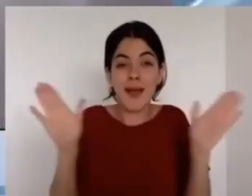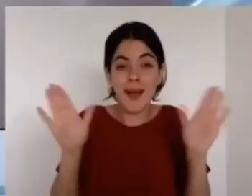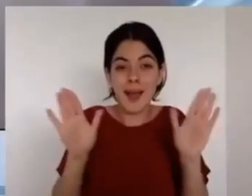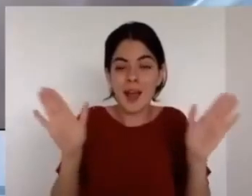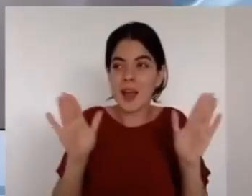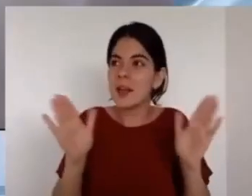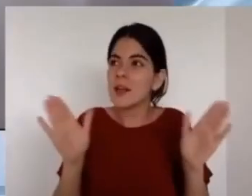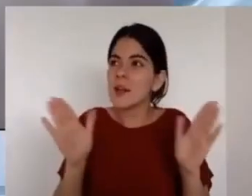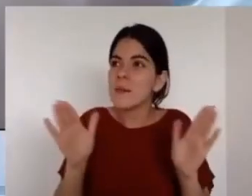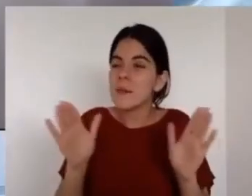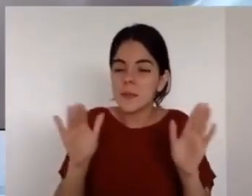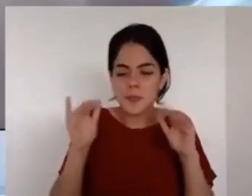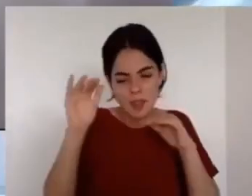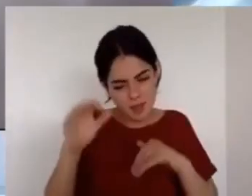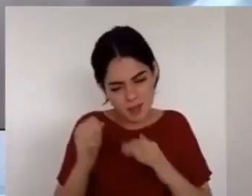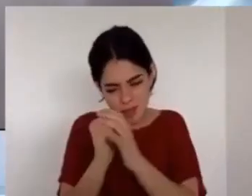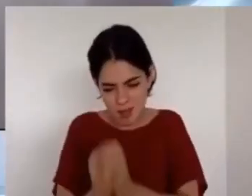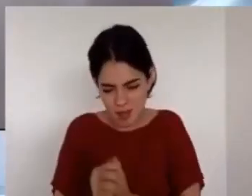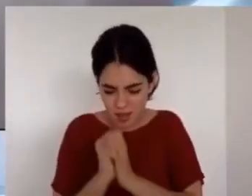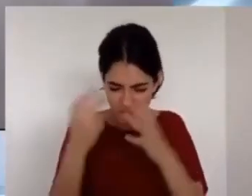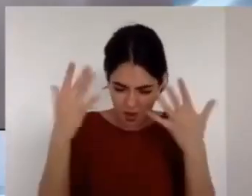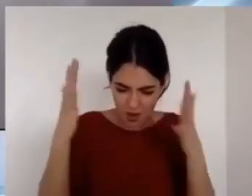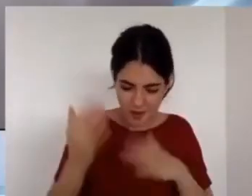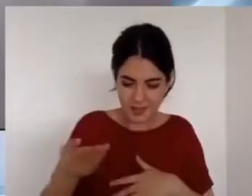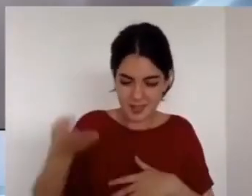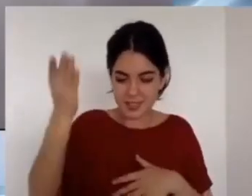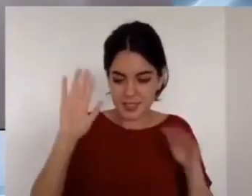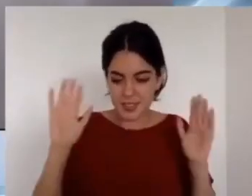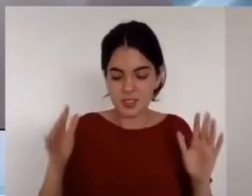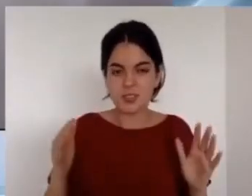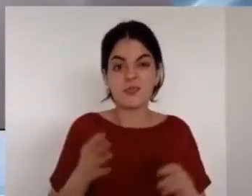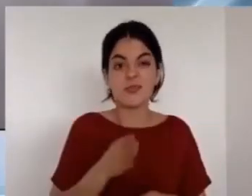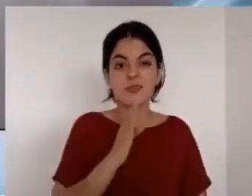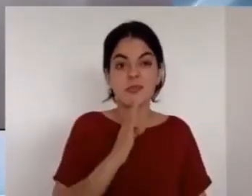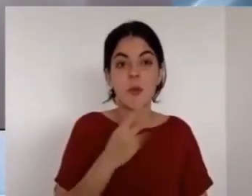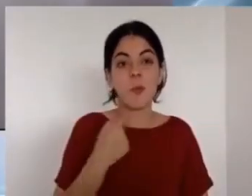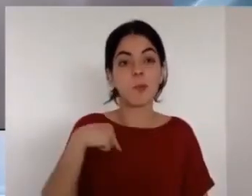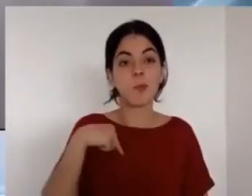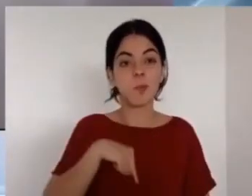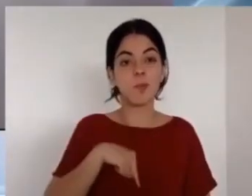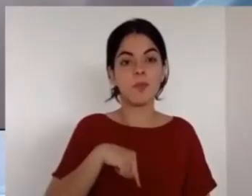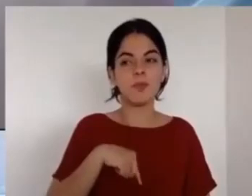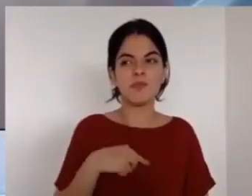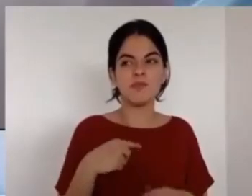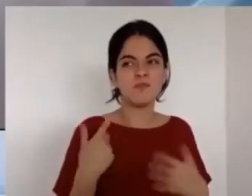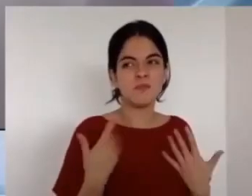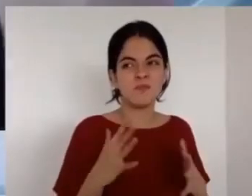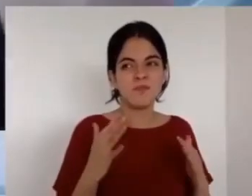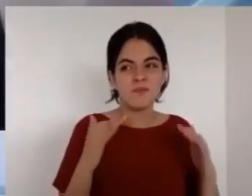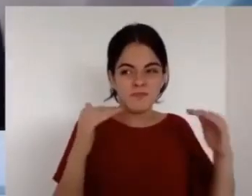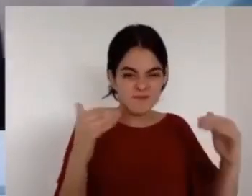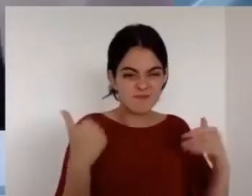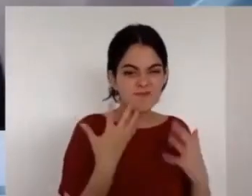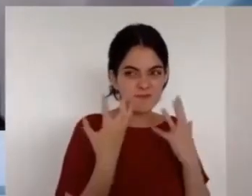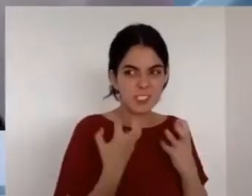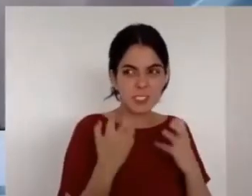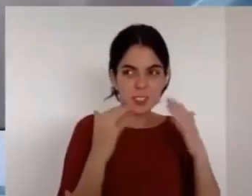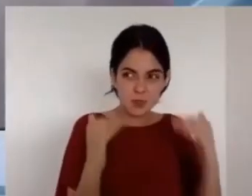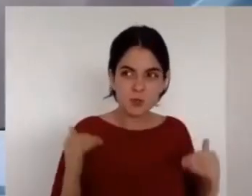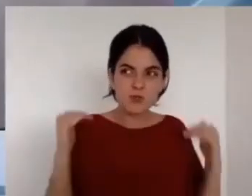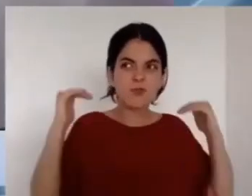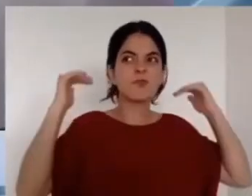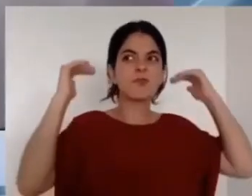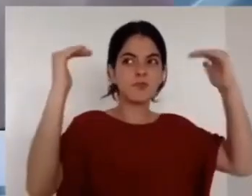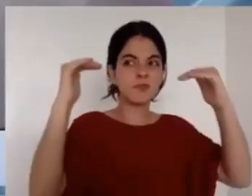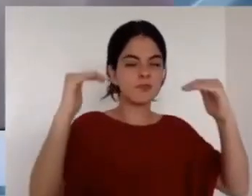Entonces, la oración modelo habla de señoría y la humildad tiene que ver